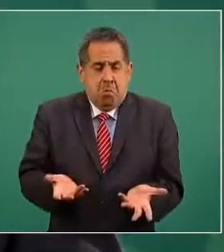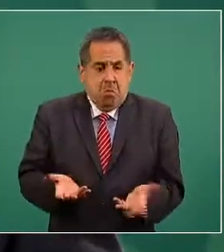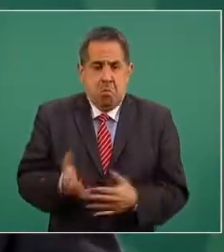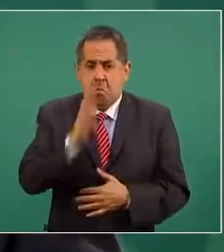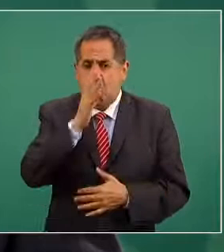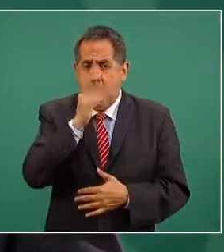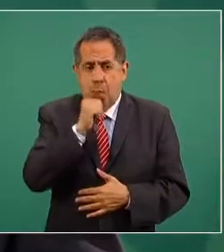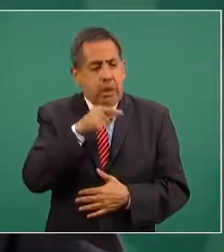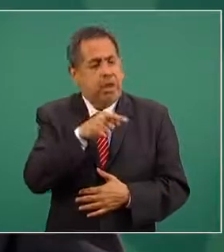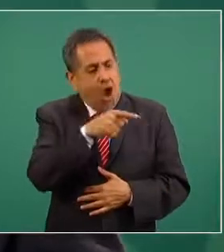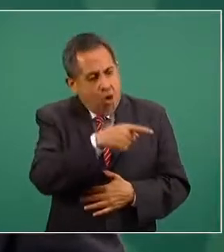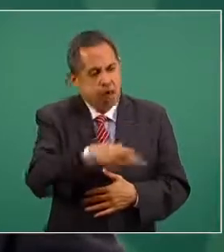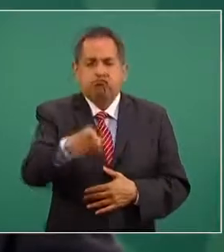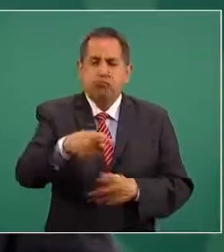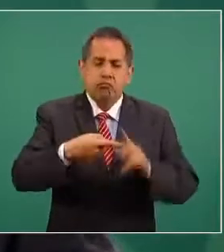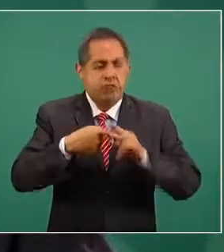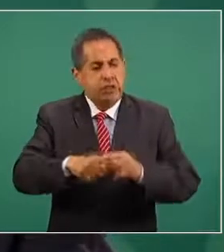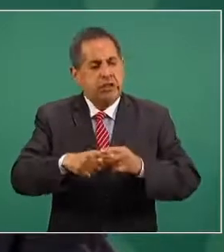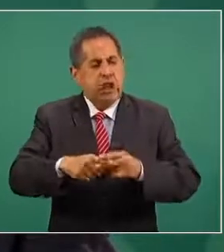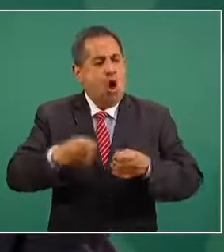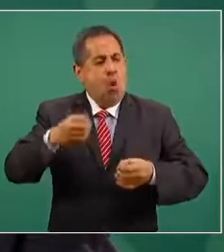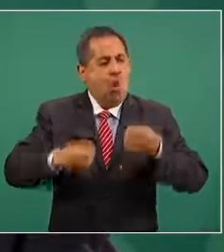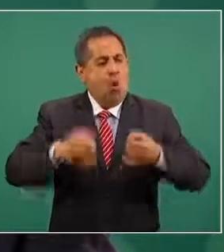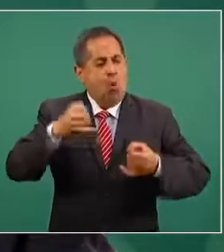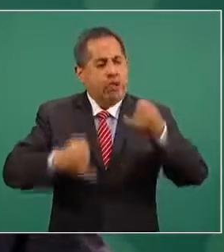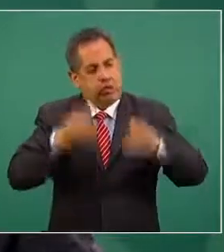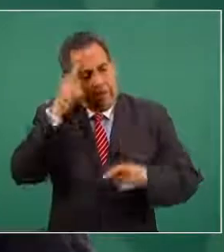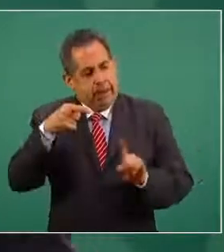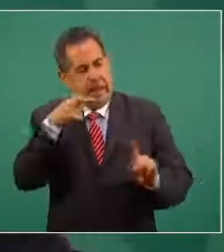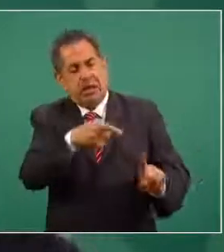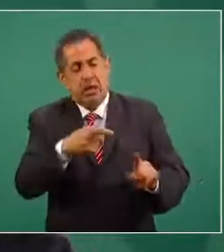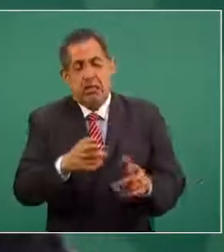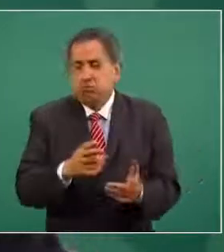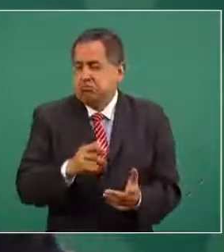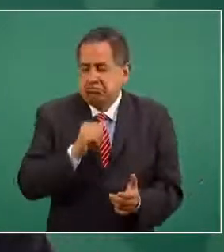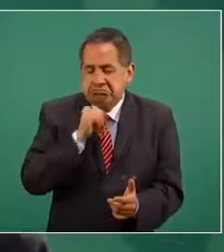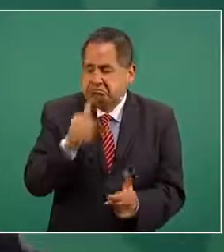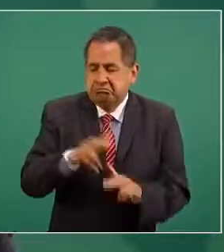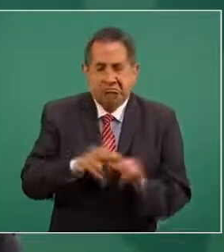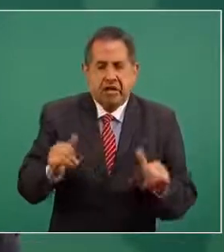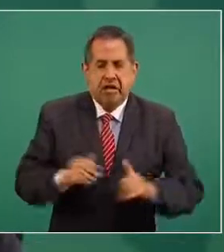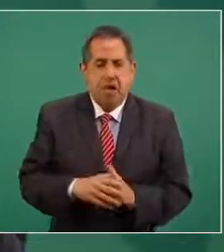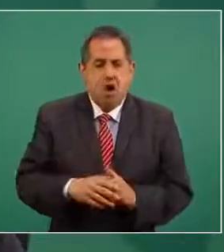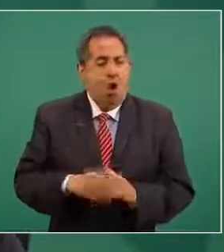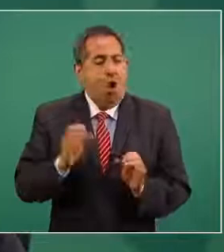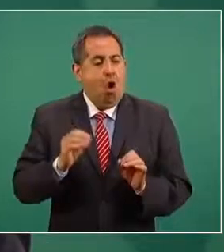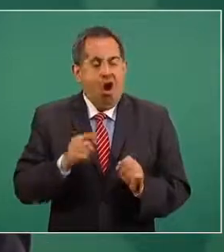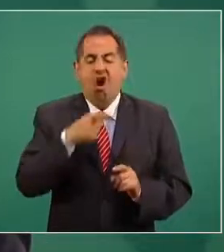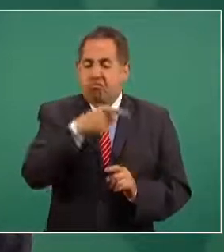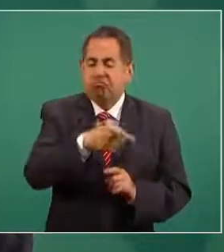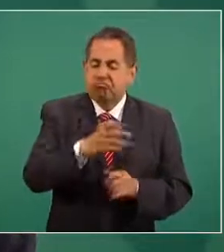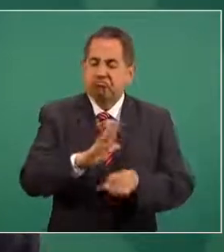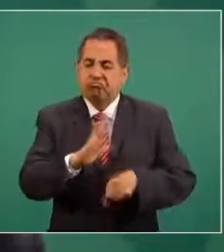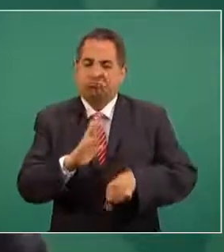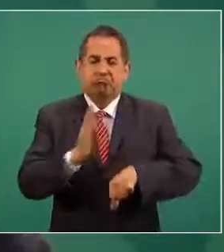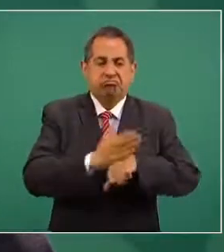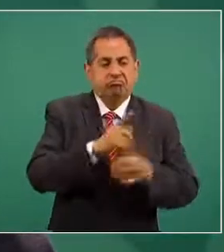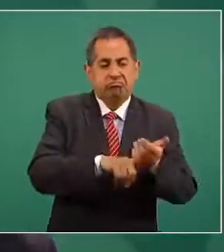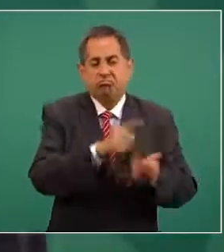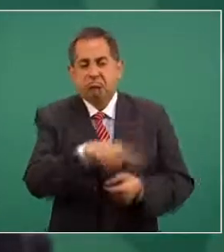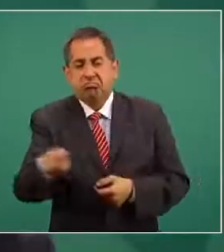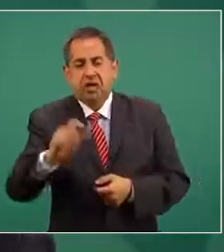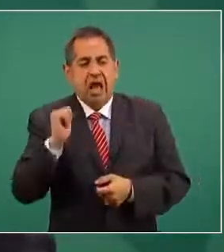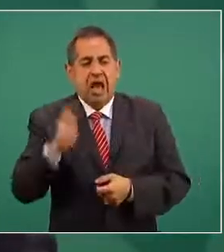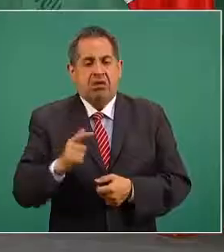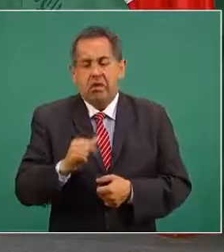para iniciarle acción penal en su contra o determinar algún tipo de situación procesal vinculada a proceso.